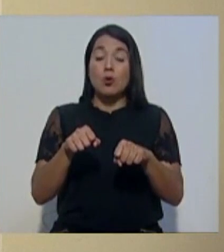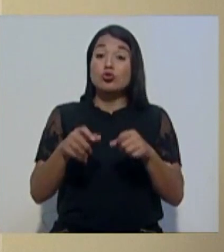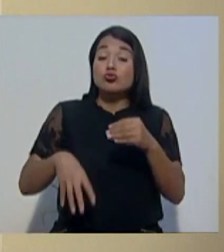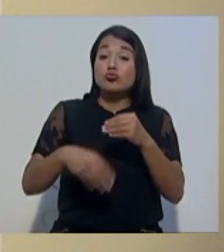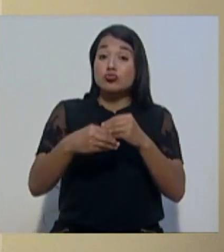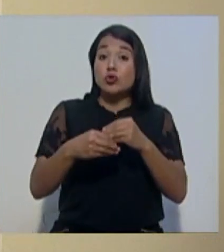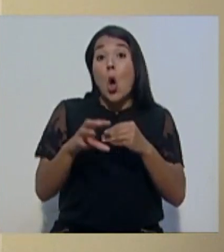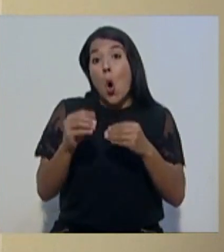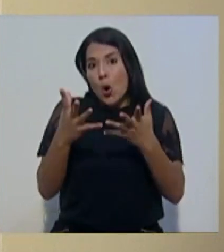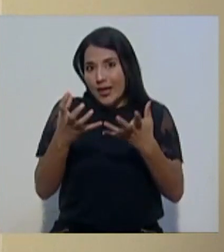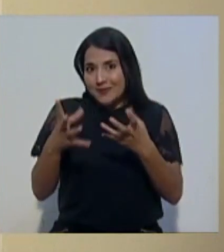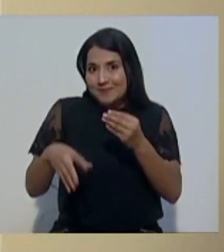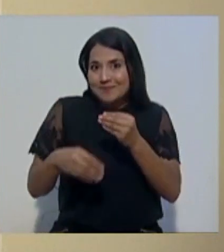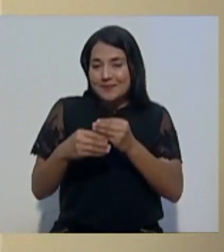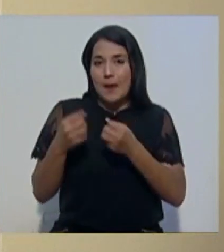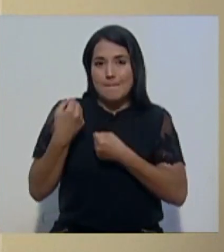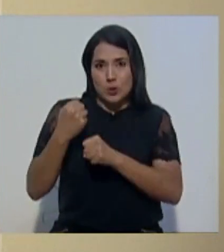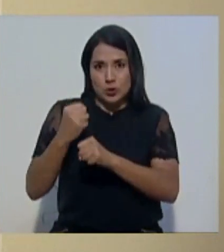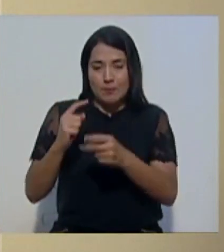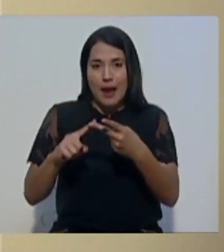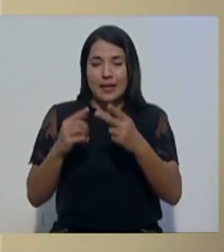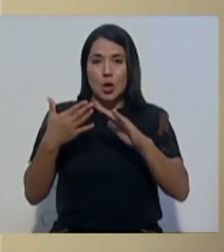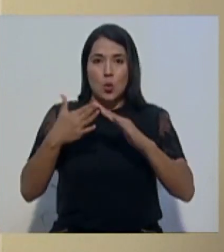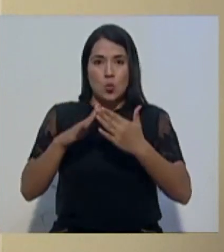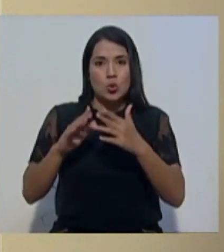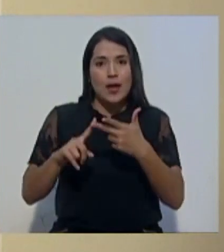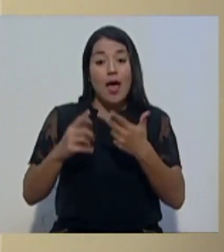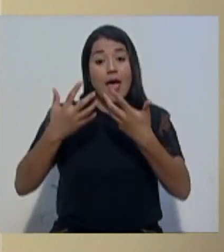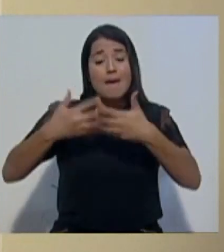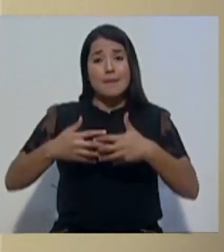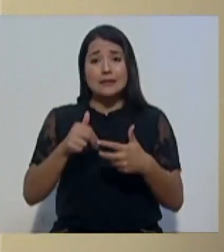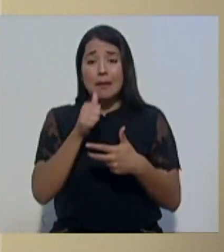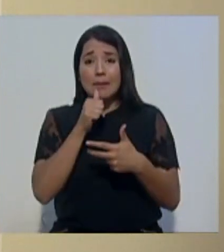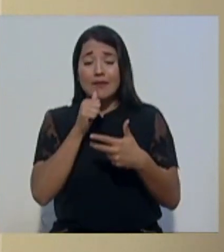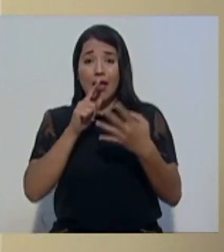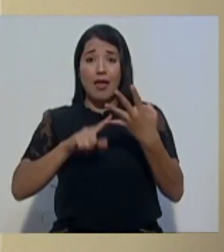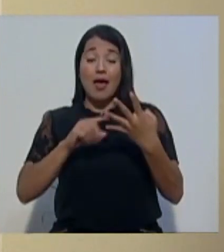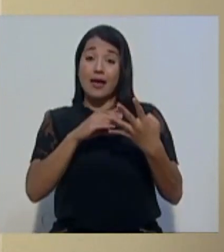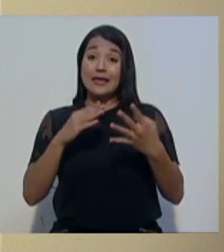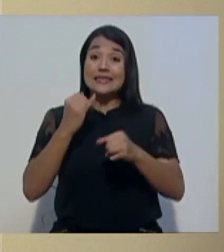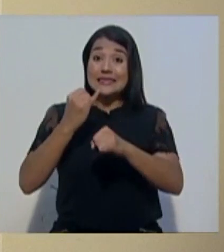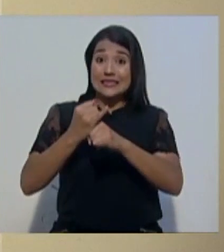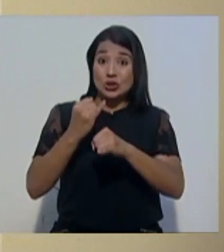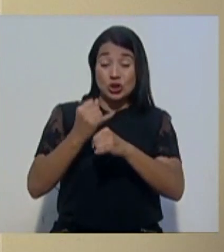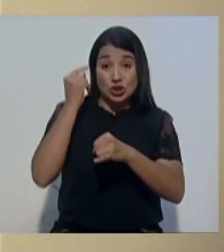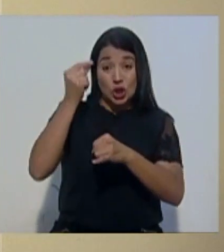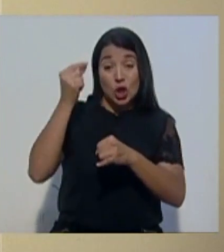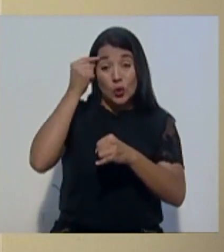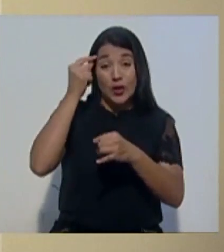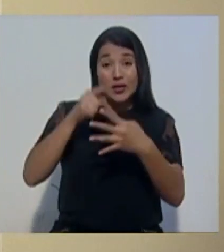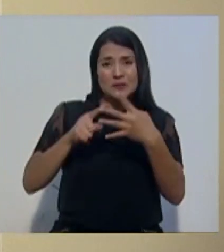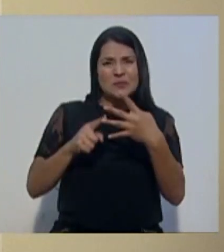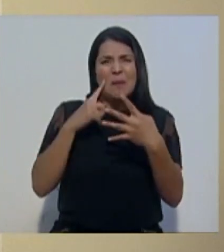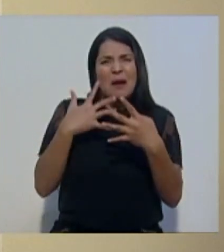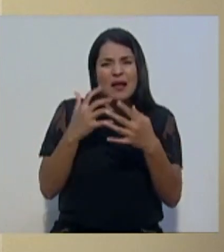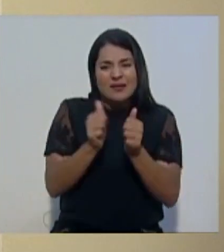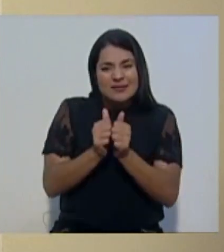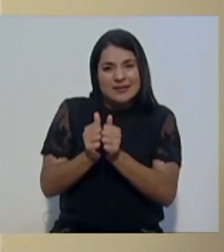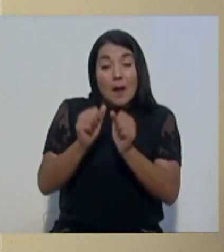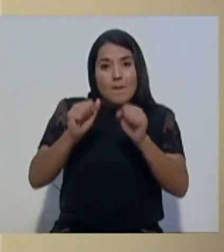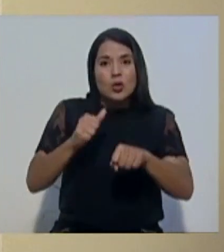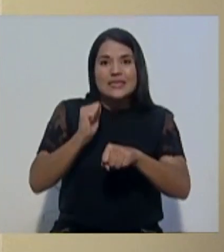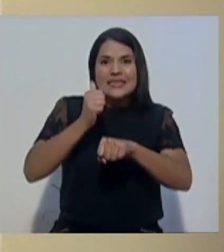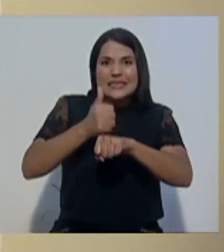integrar las municipalidades, las comunidades, la empresa privada y las instituciones de gobierno para poder desarrollar